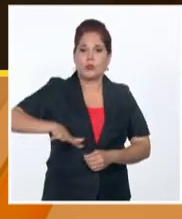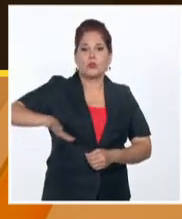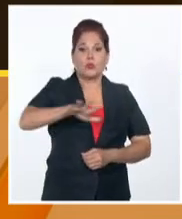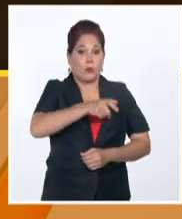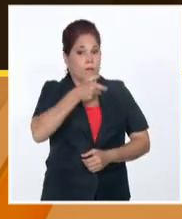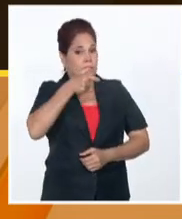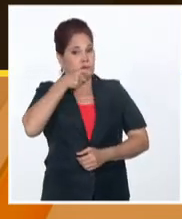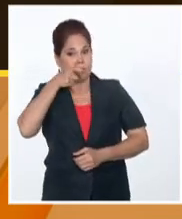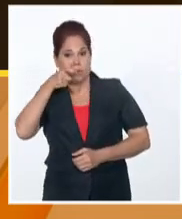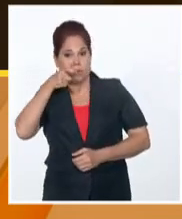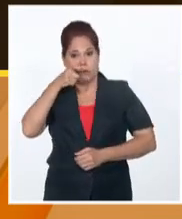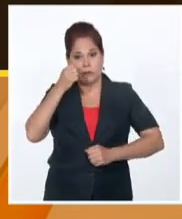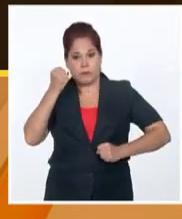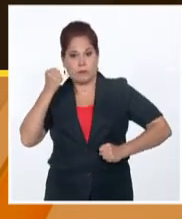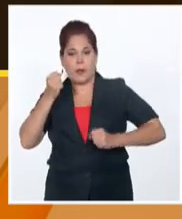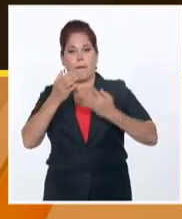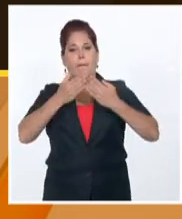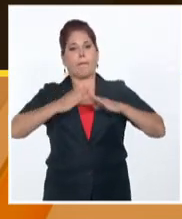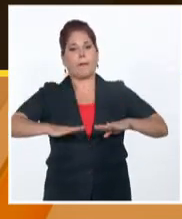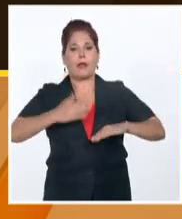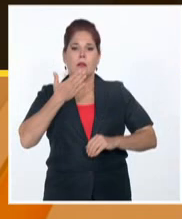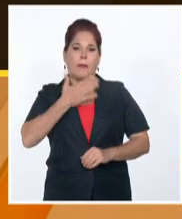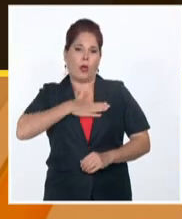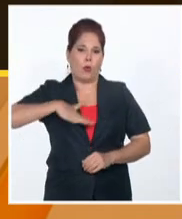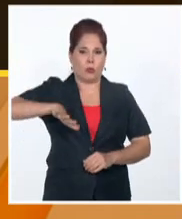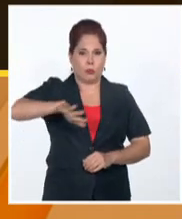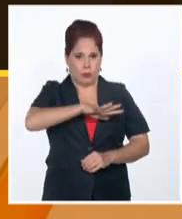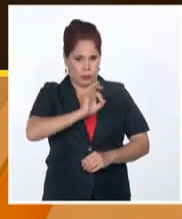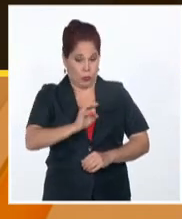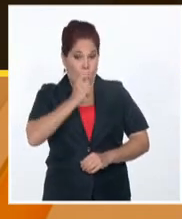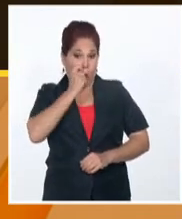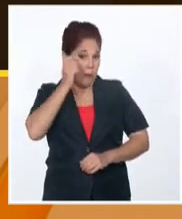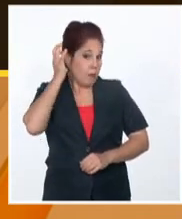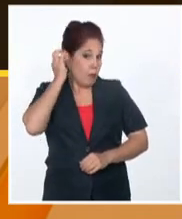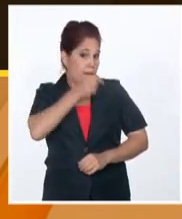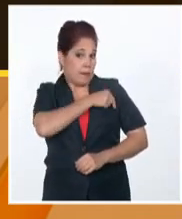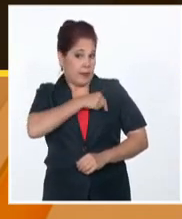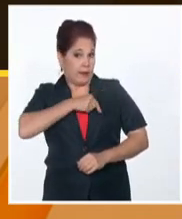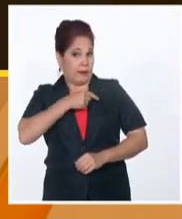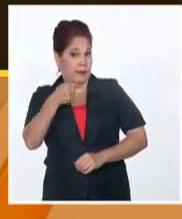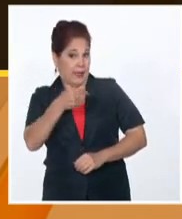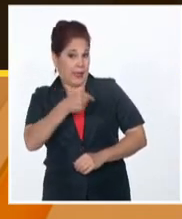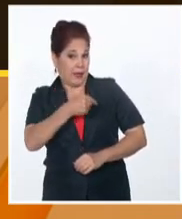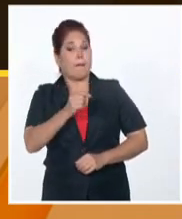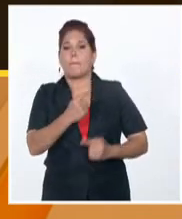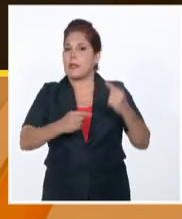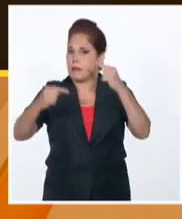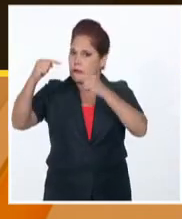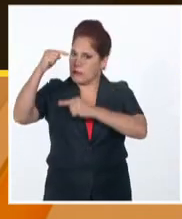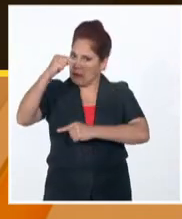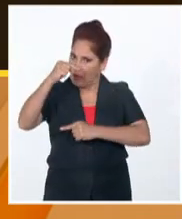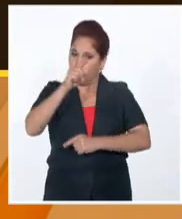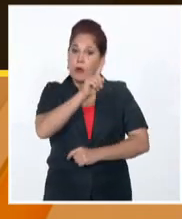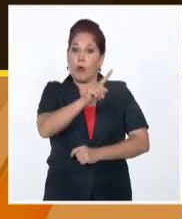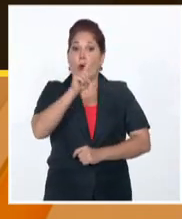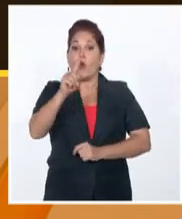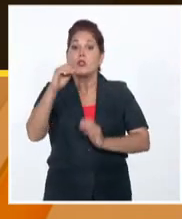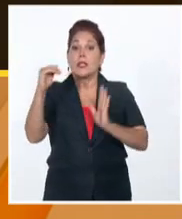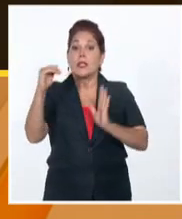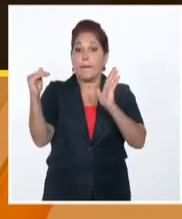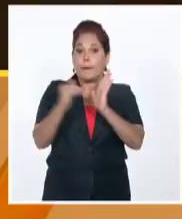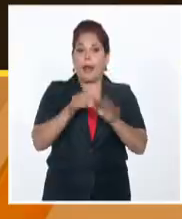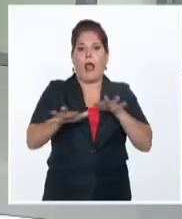por la vida, la paz y el bienestar común. Los hombres y mujeres del Ministerio del Interior han sido protagonistas de más de 11.500